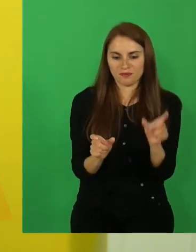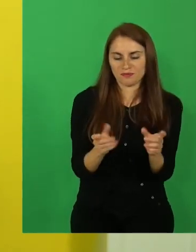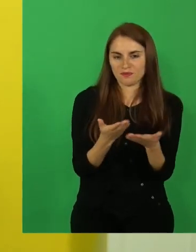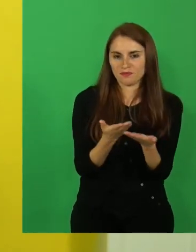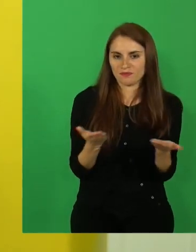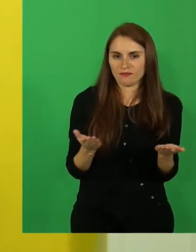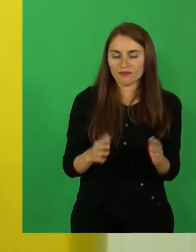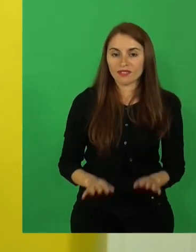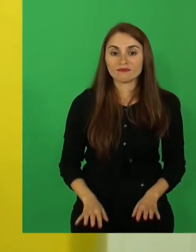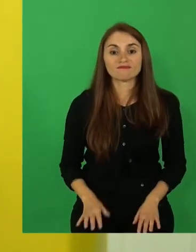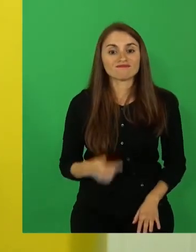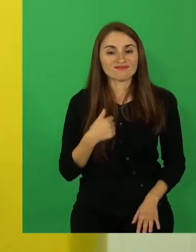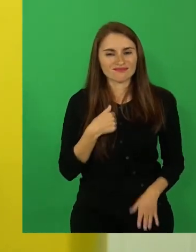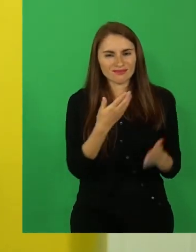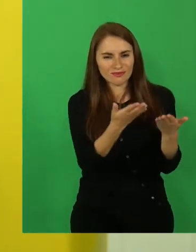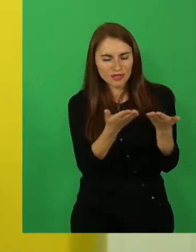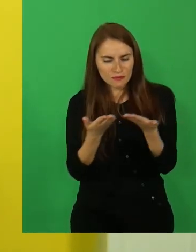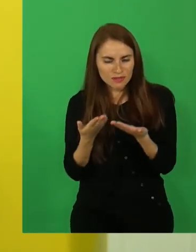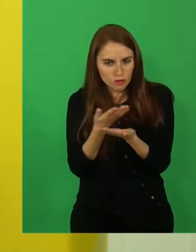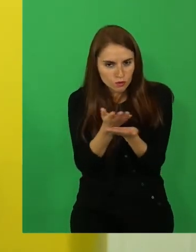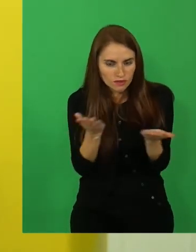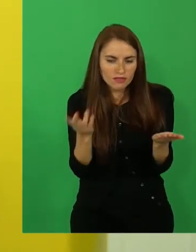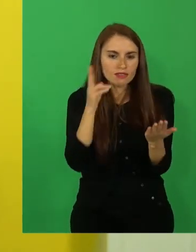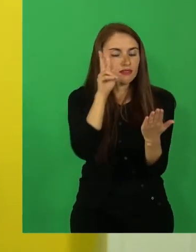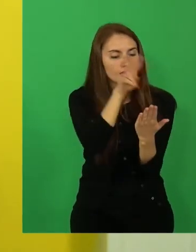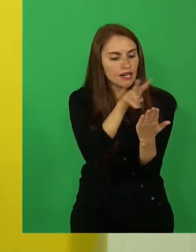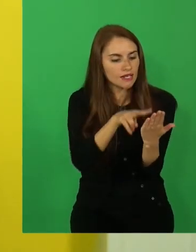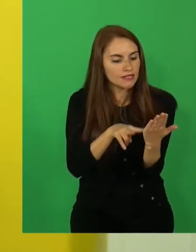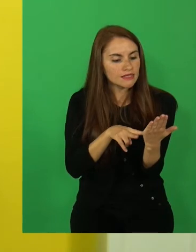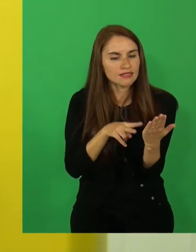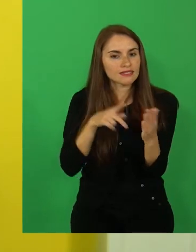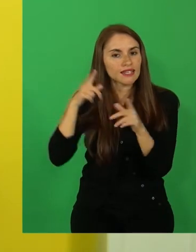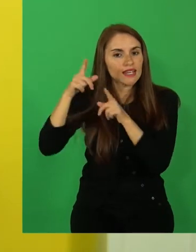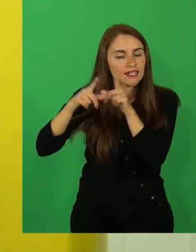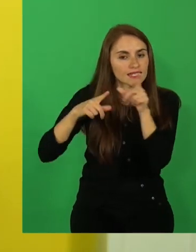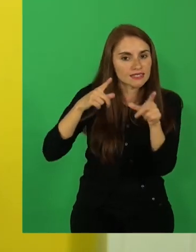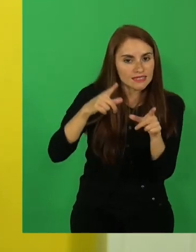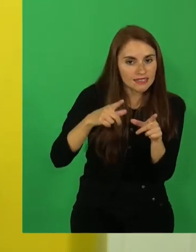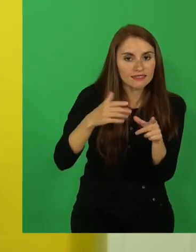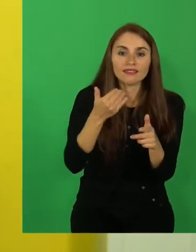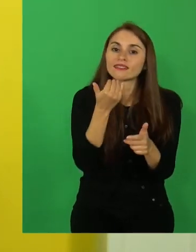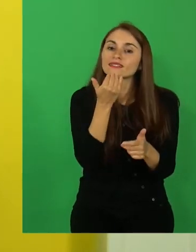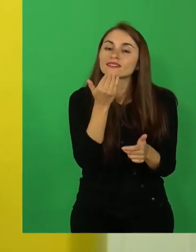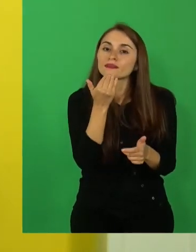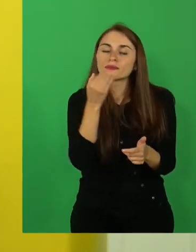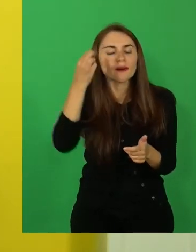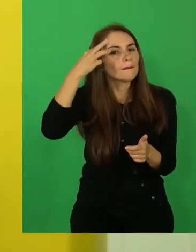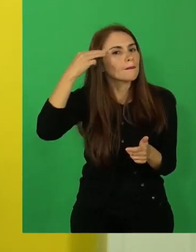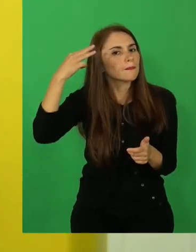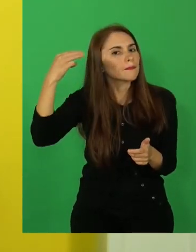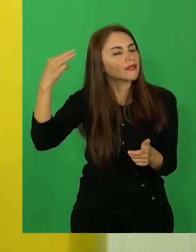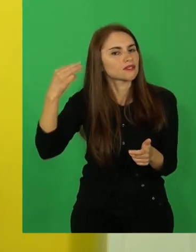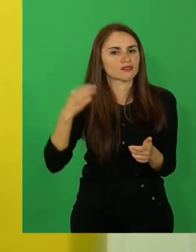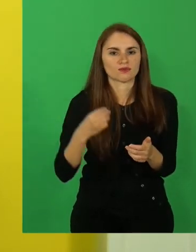a leer la leyenda y el mito. ¿Para